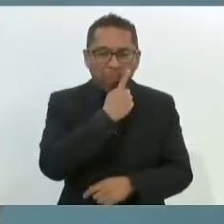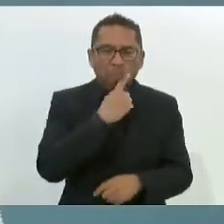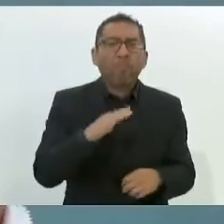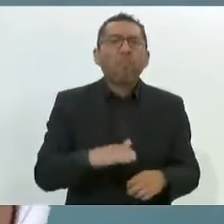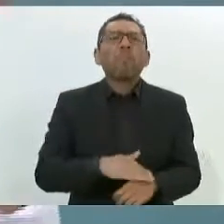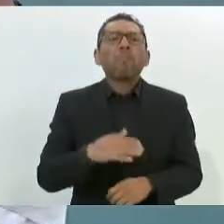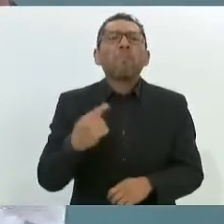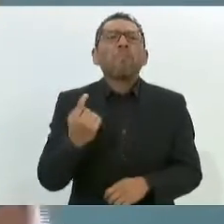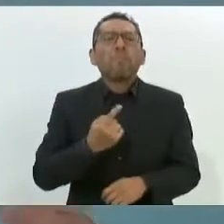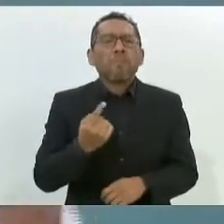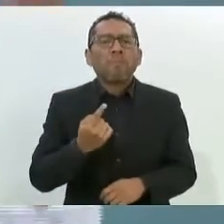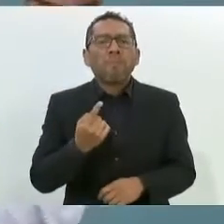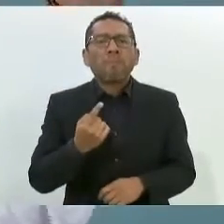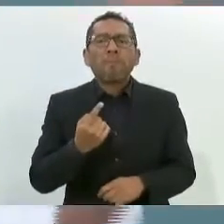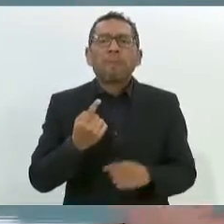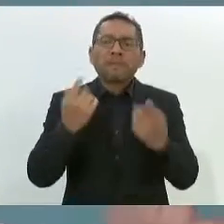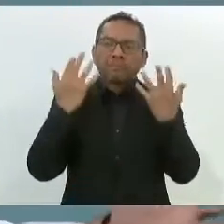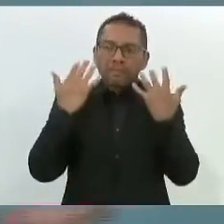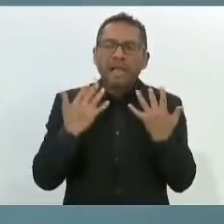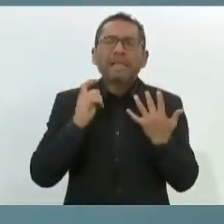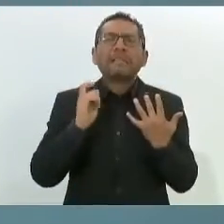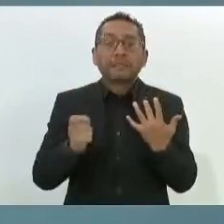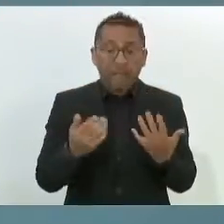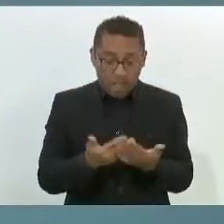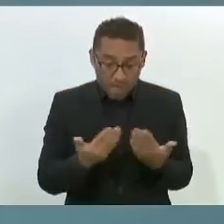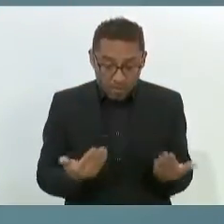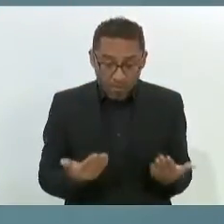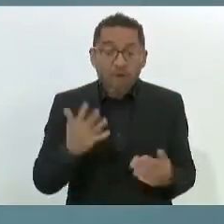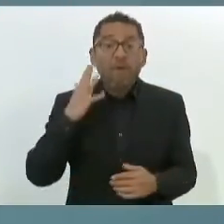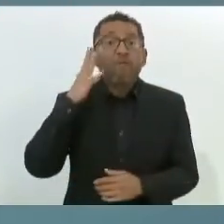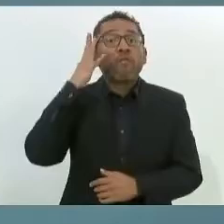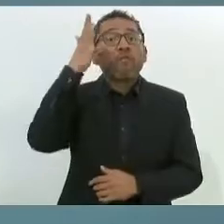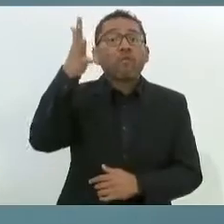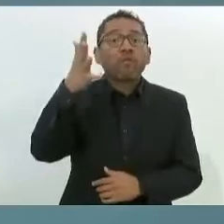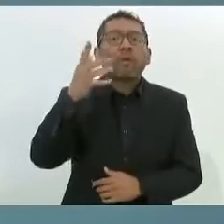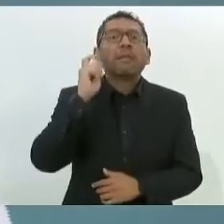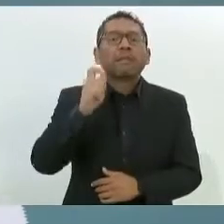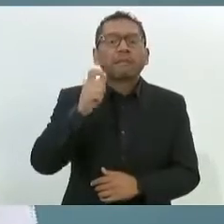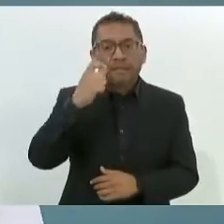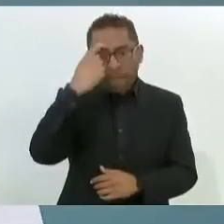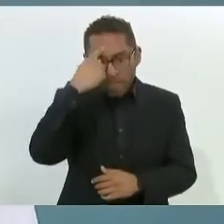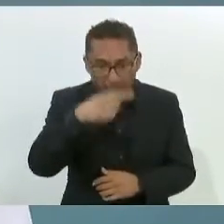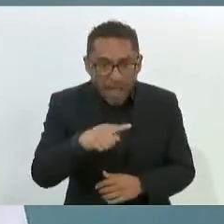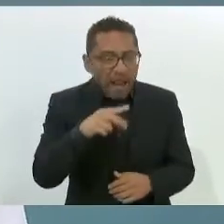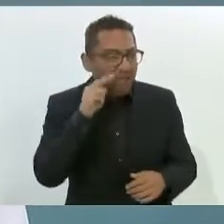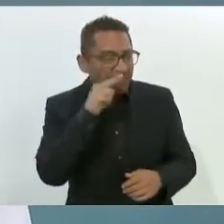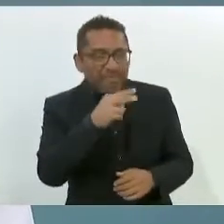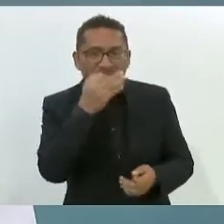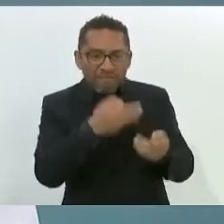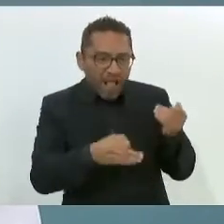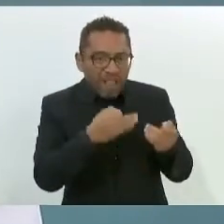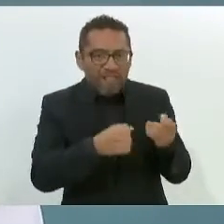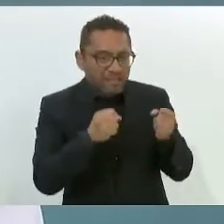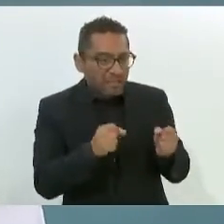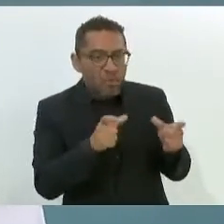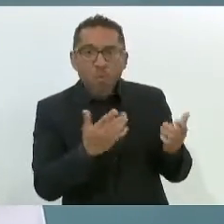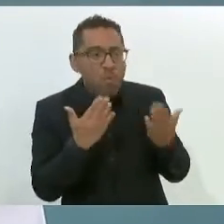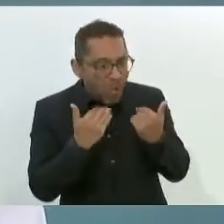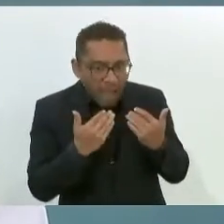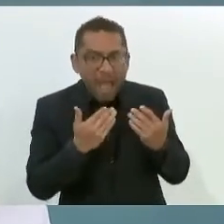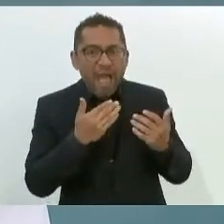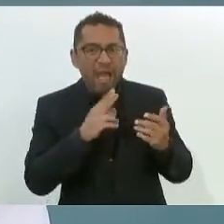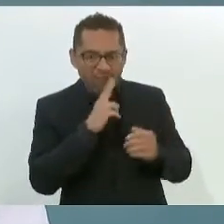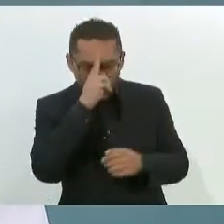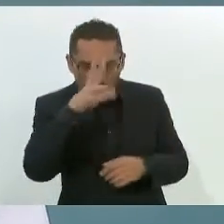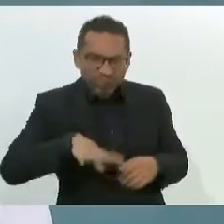del presente y el futuro para enfrentar el flagelo de la inseguridad y la violencia.